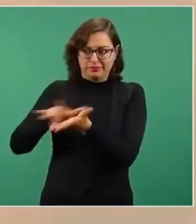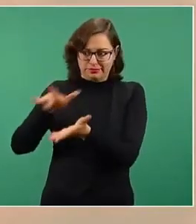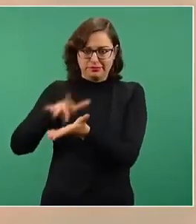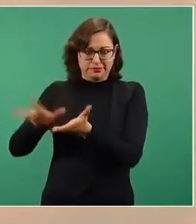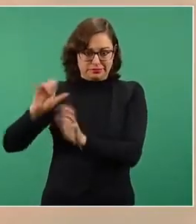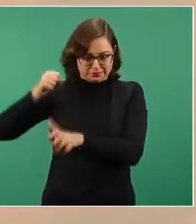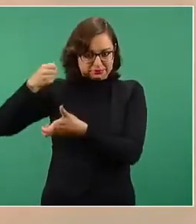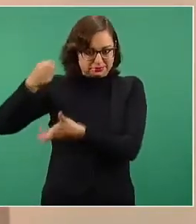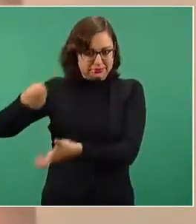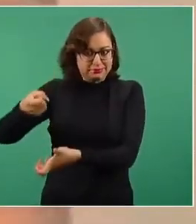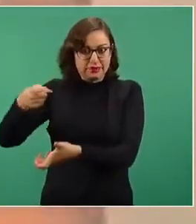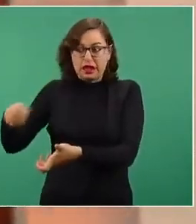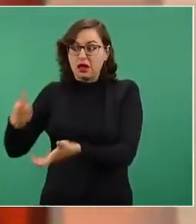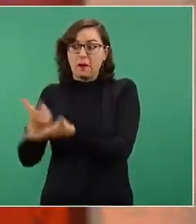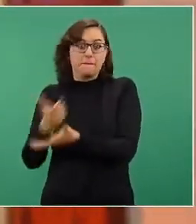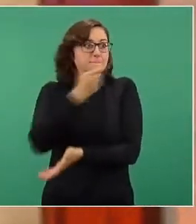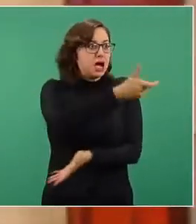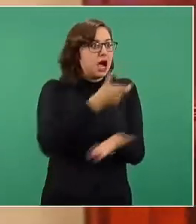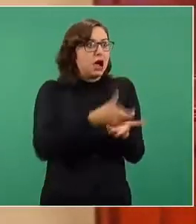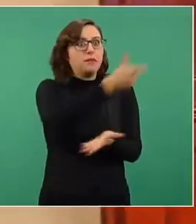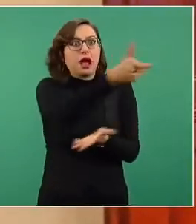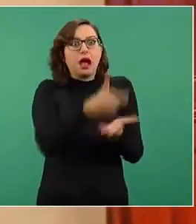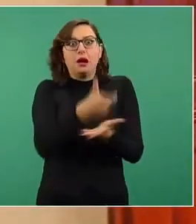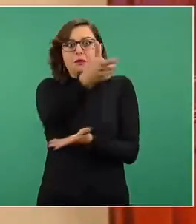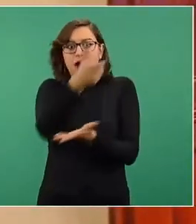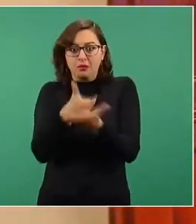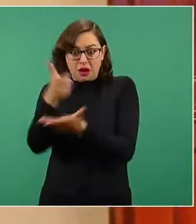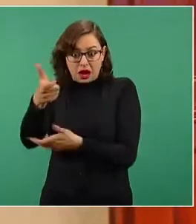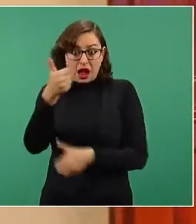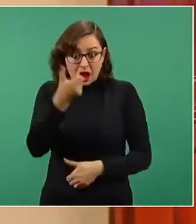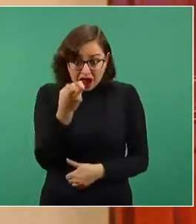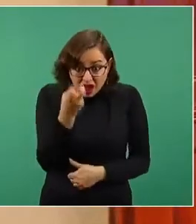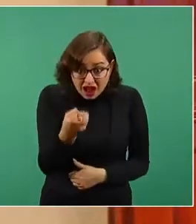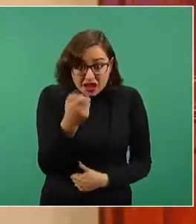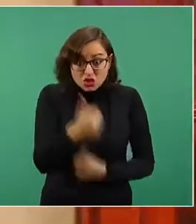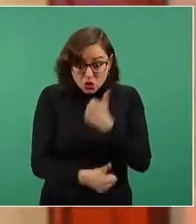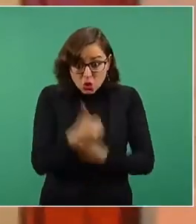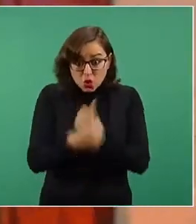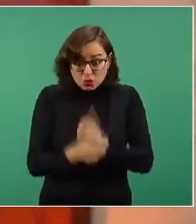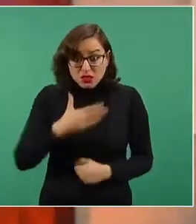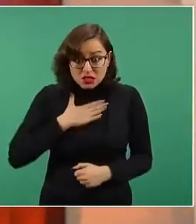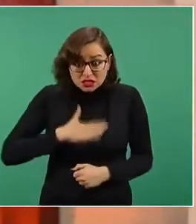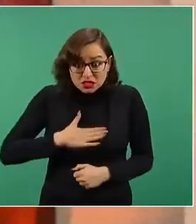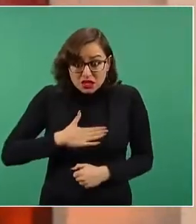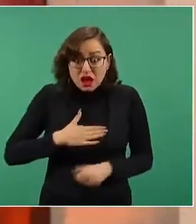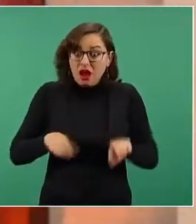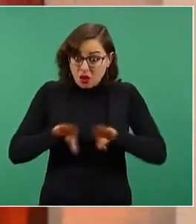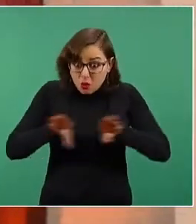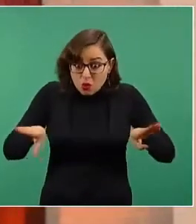nación, es el que está financiando a los demás, eso es competencia leal, ese es piso parejo,